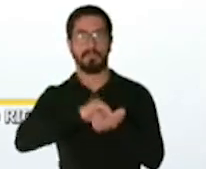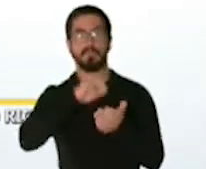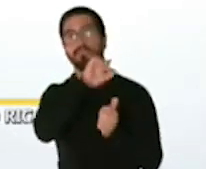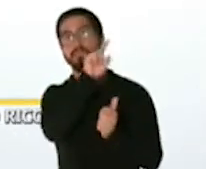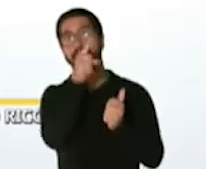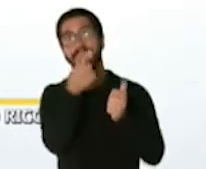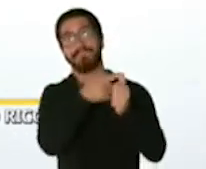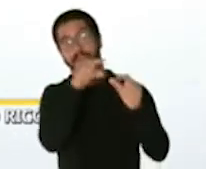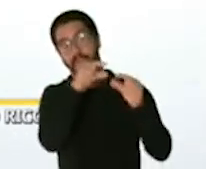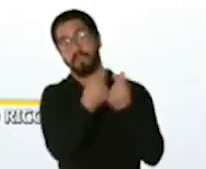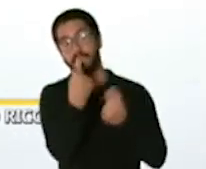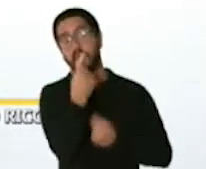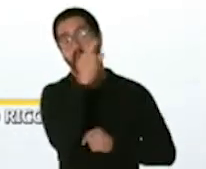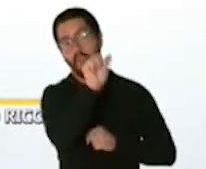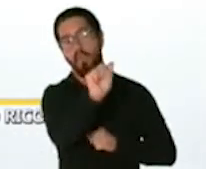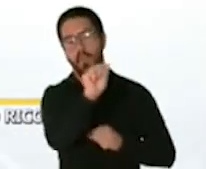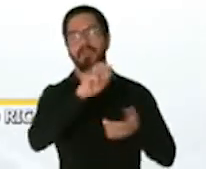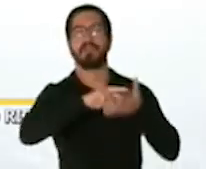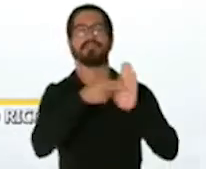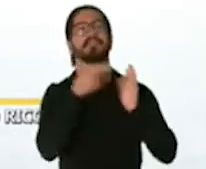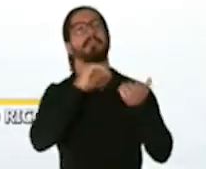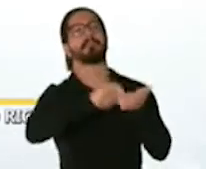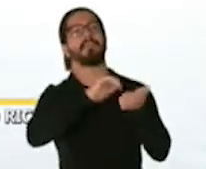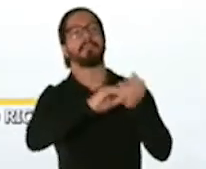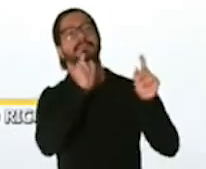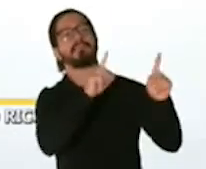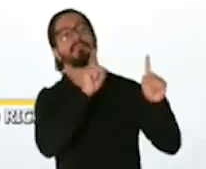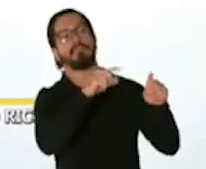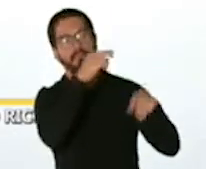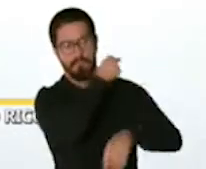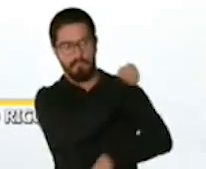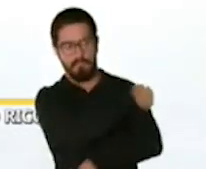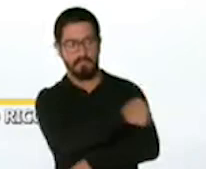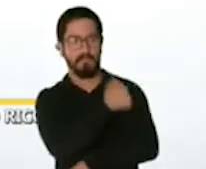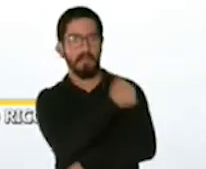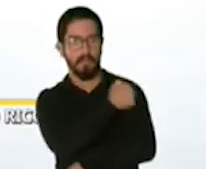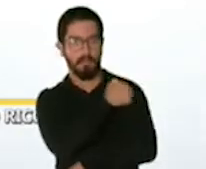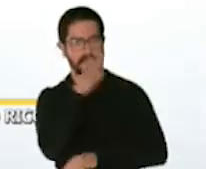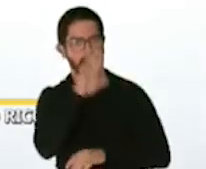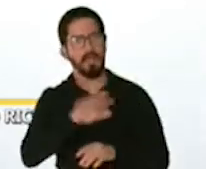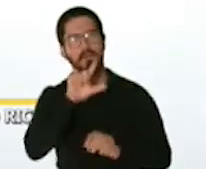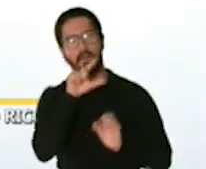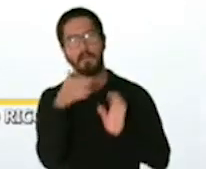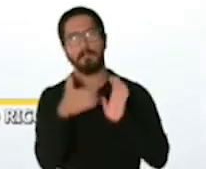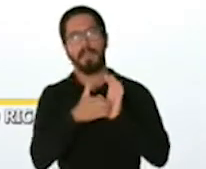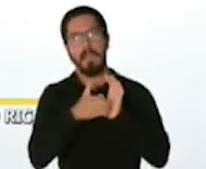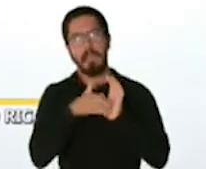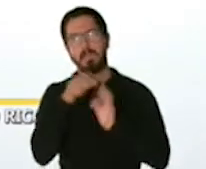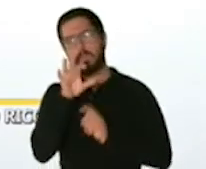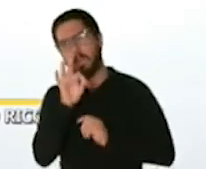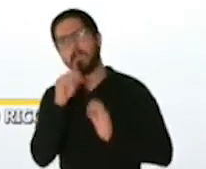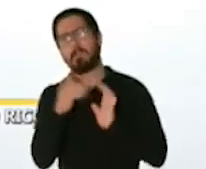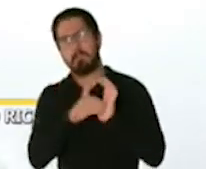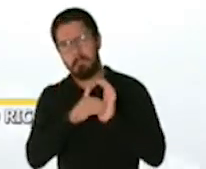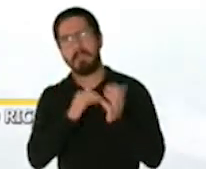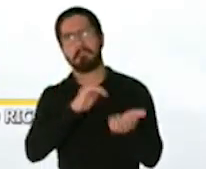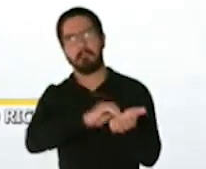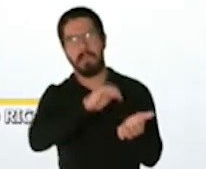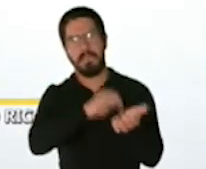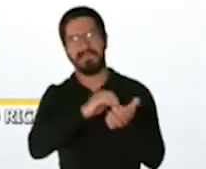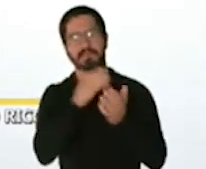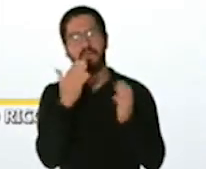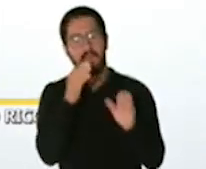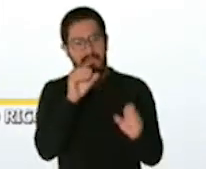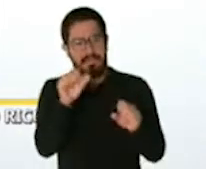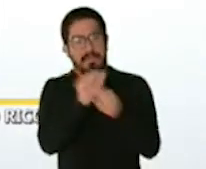médicos que van al hospital que suelen ser el número suele ser como mil de los nueve mil médicos que practican en Puerto